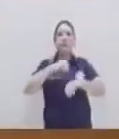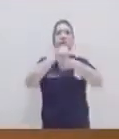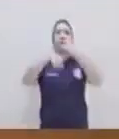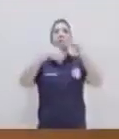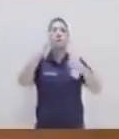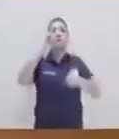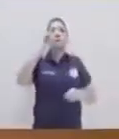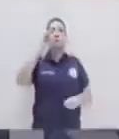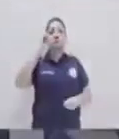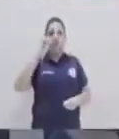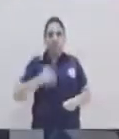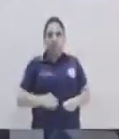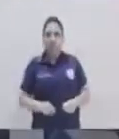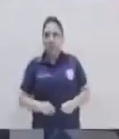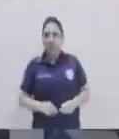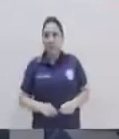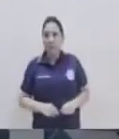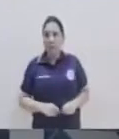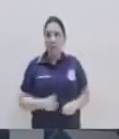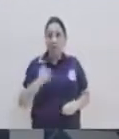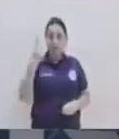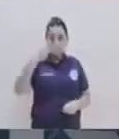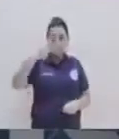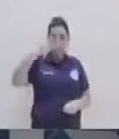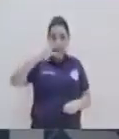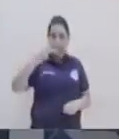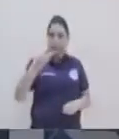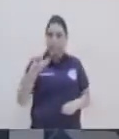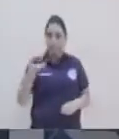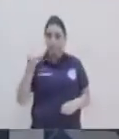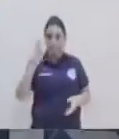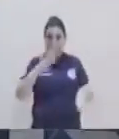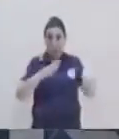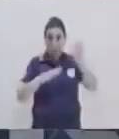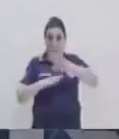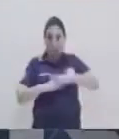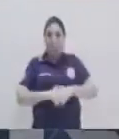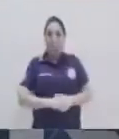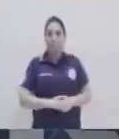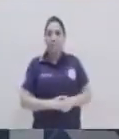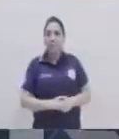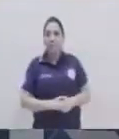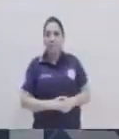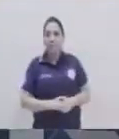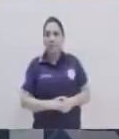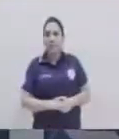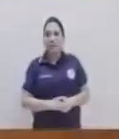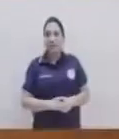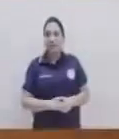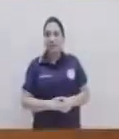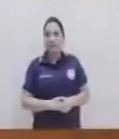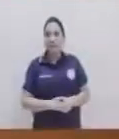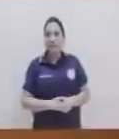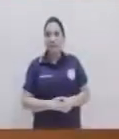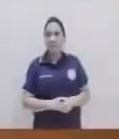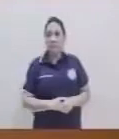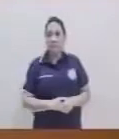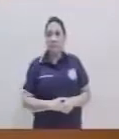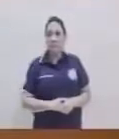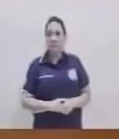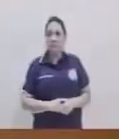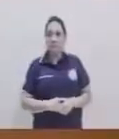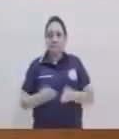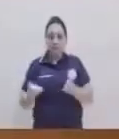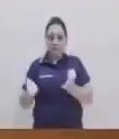foco. Y vamos a hacer dobleces del borde de nuestra hoja hacia el